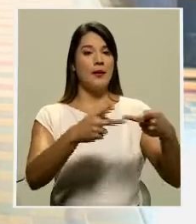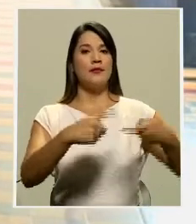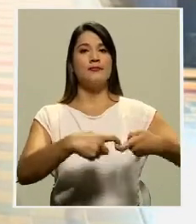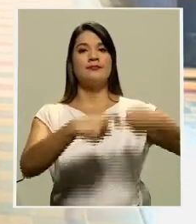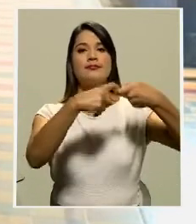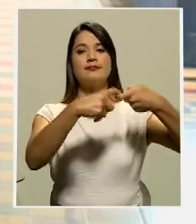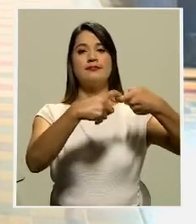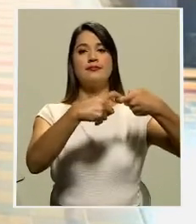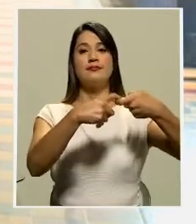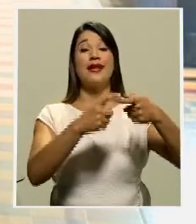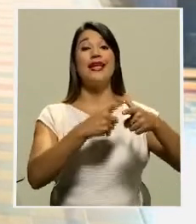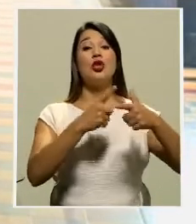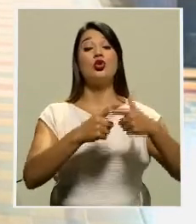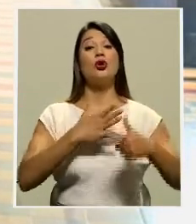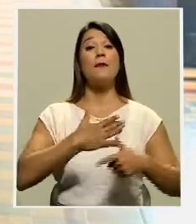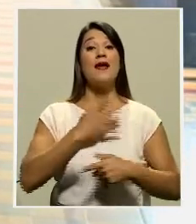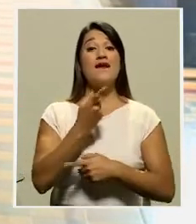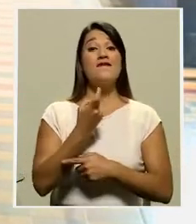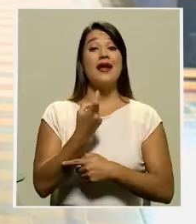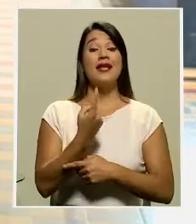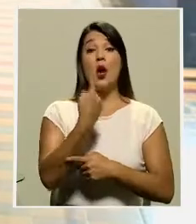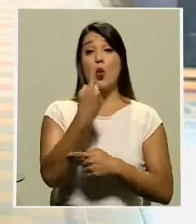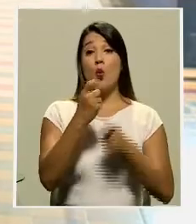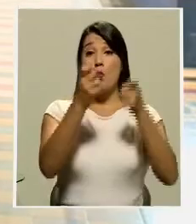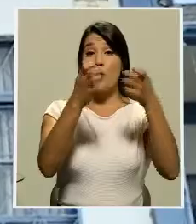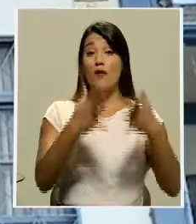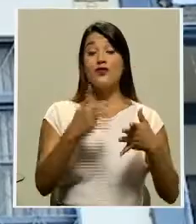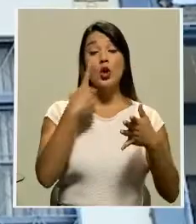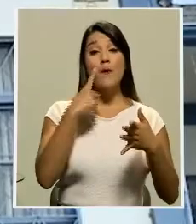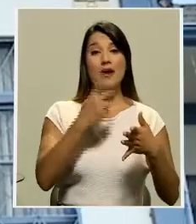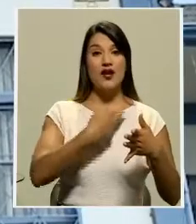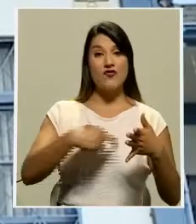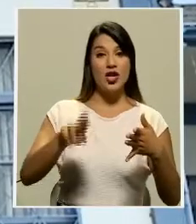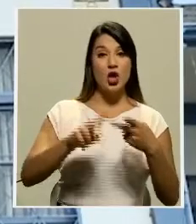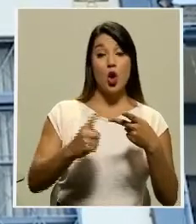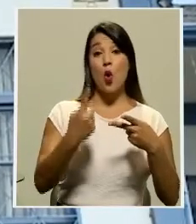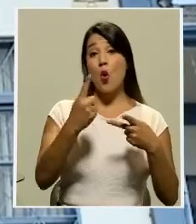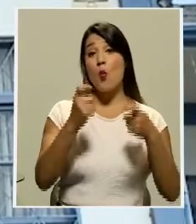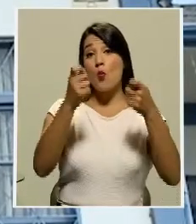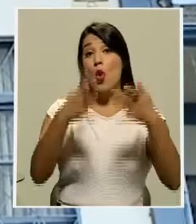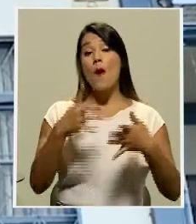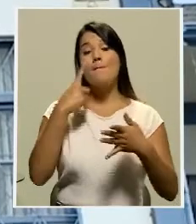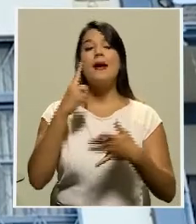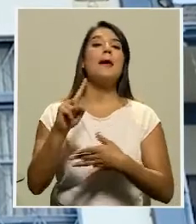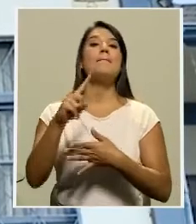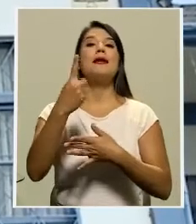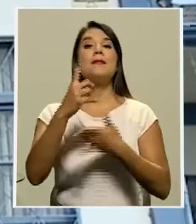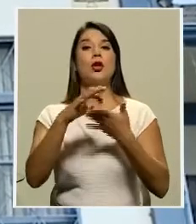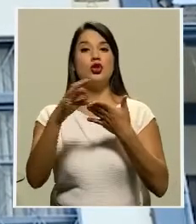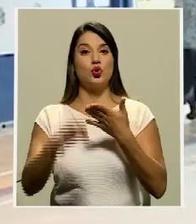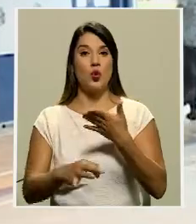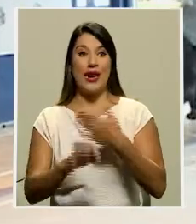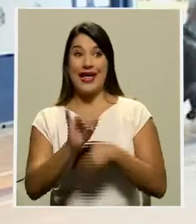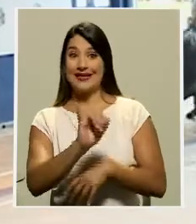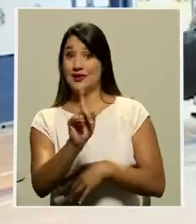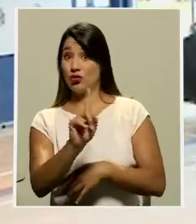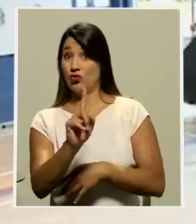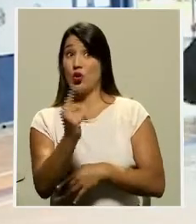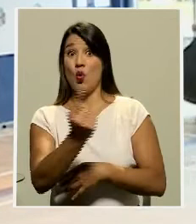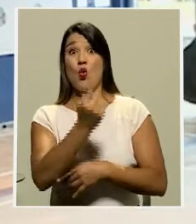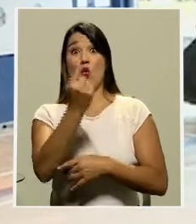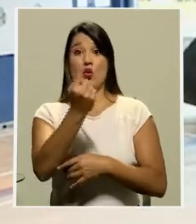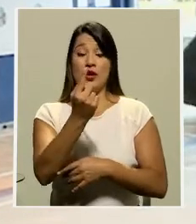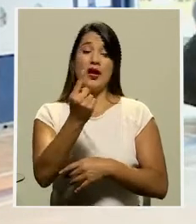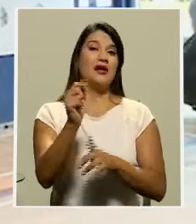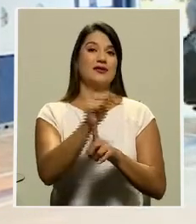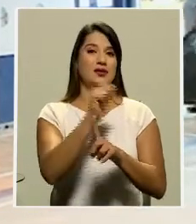un docente de religión y un docente para un grupo de primer grado. Este caso en la Escuela de Santo Tomás no es el único. En lo que va del año,